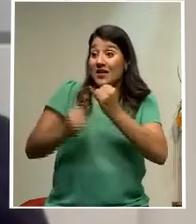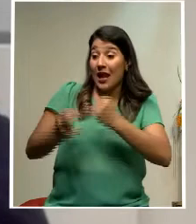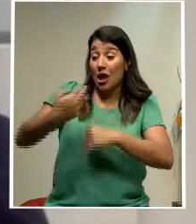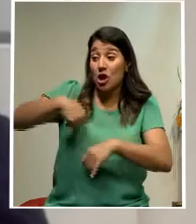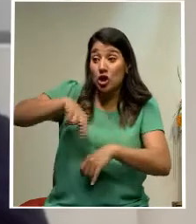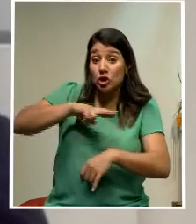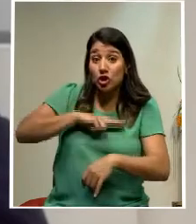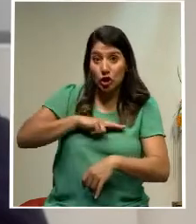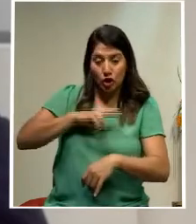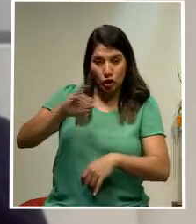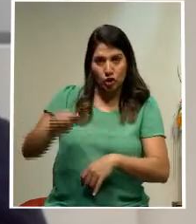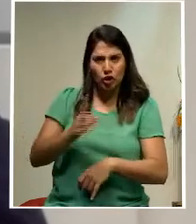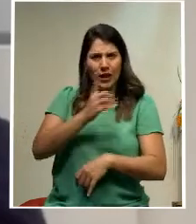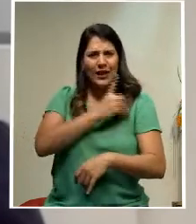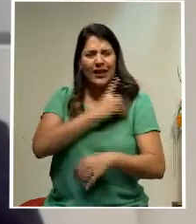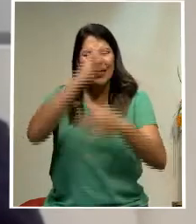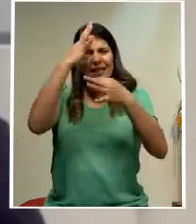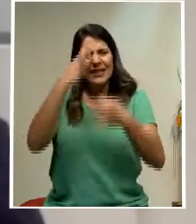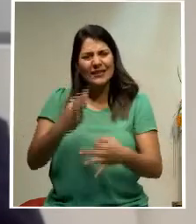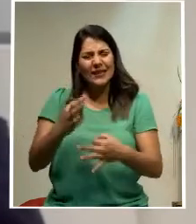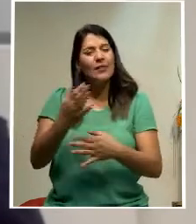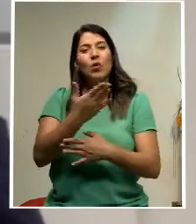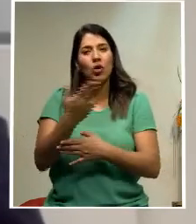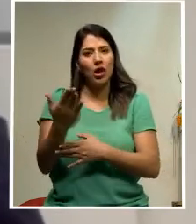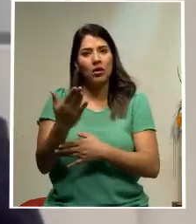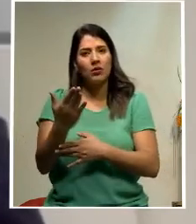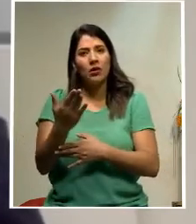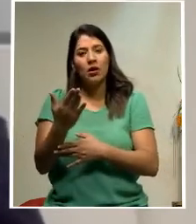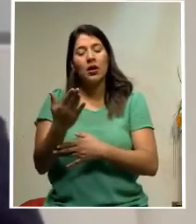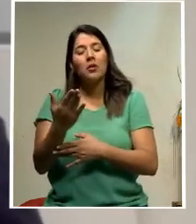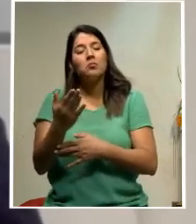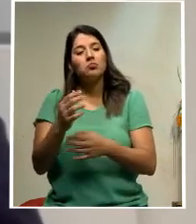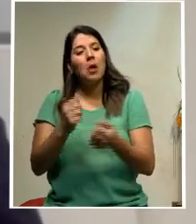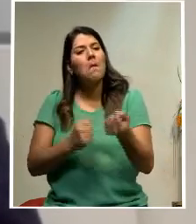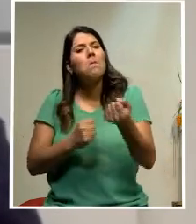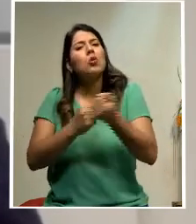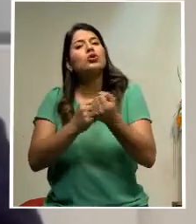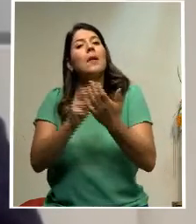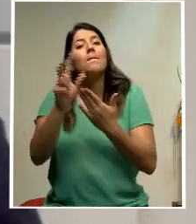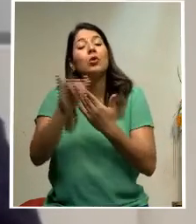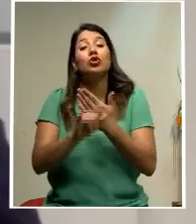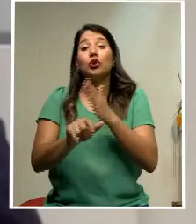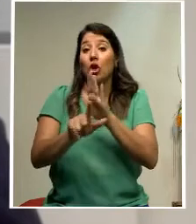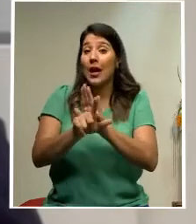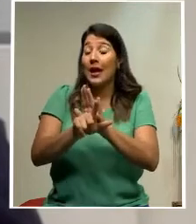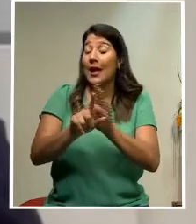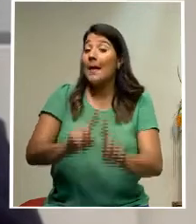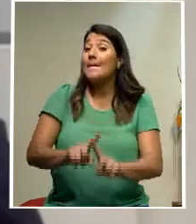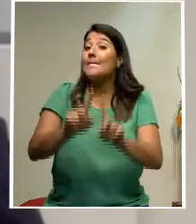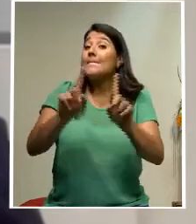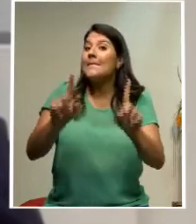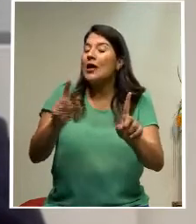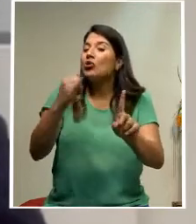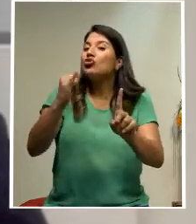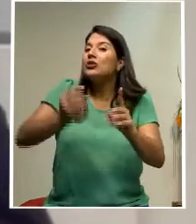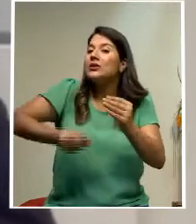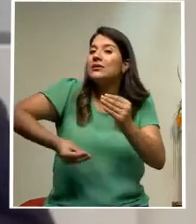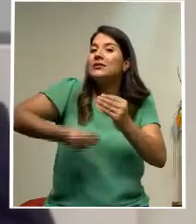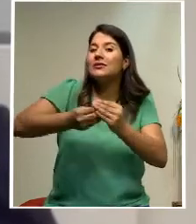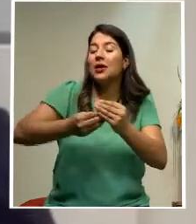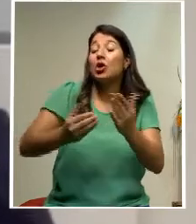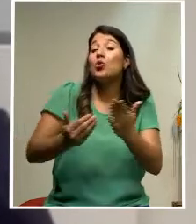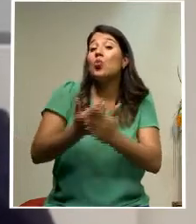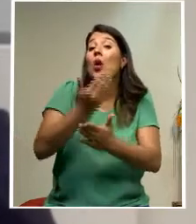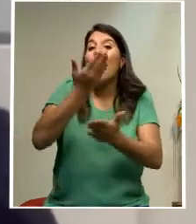no oponernos al proyecto de ley en el tanto se incorporen estas propuestas que les